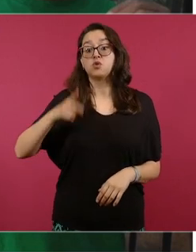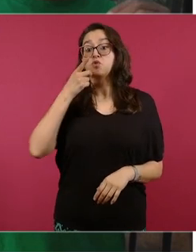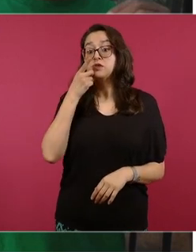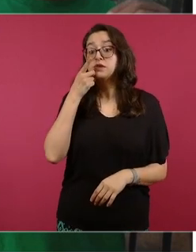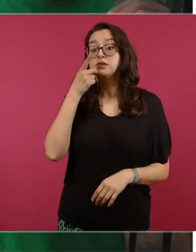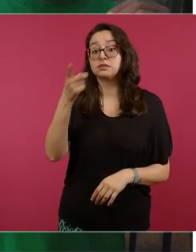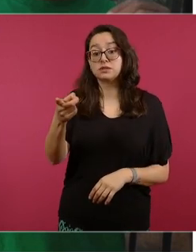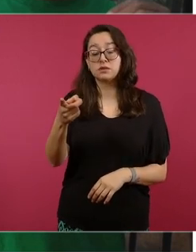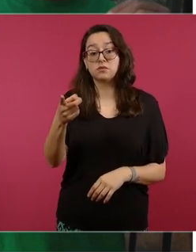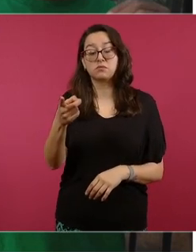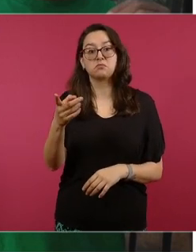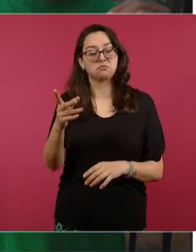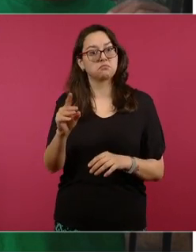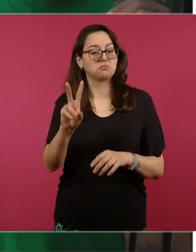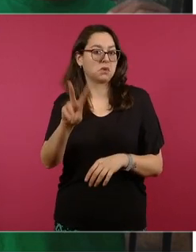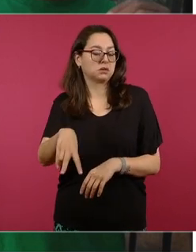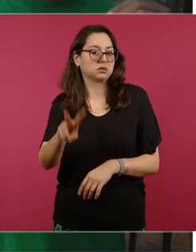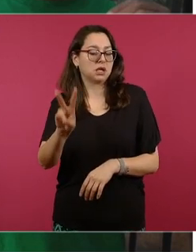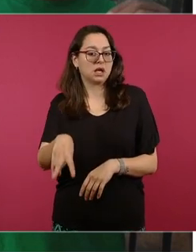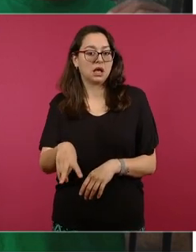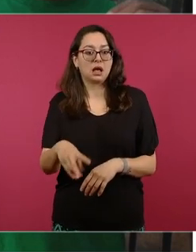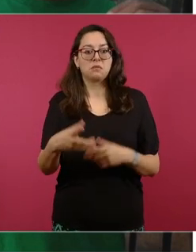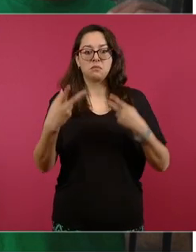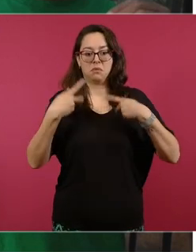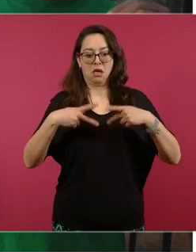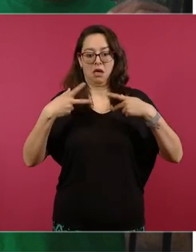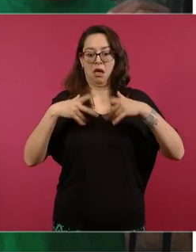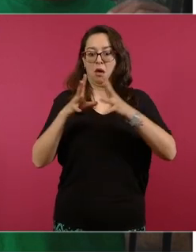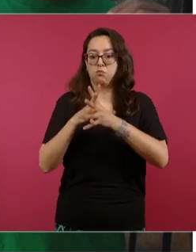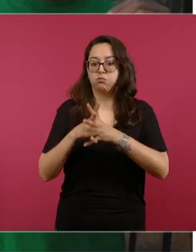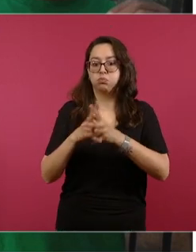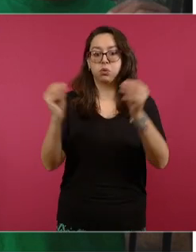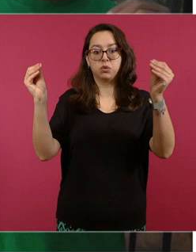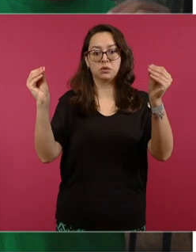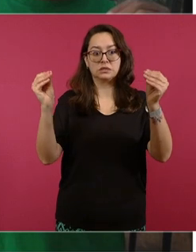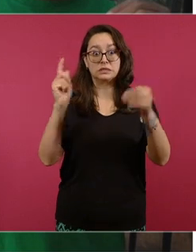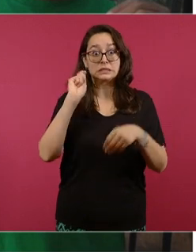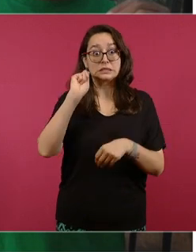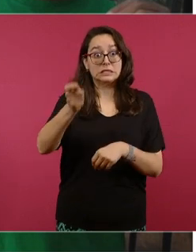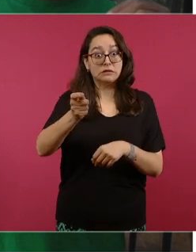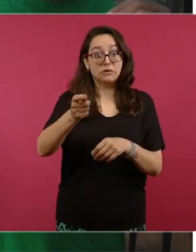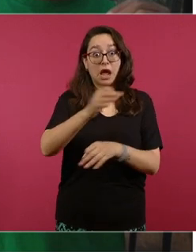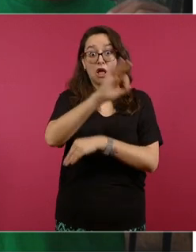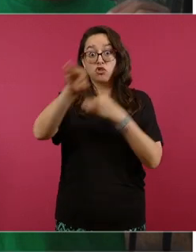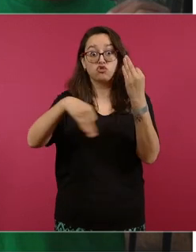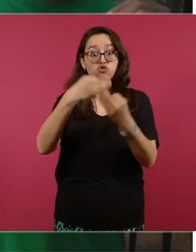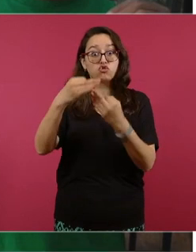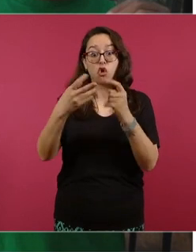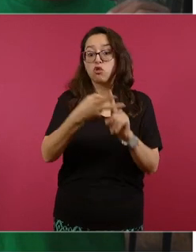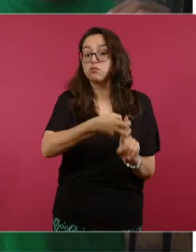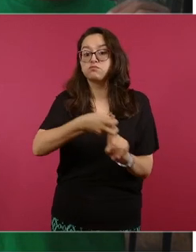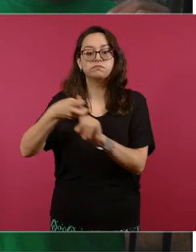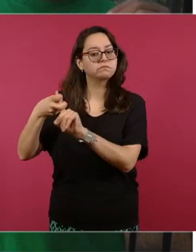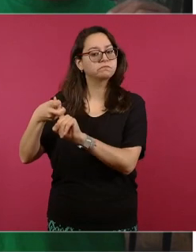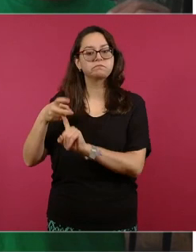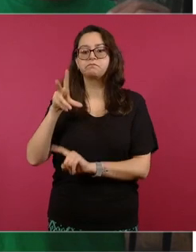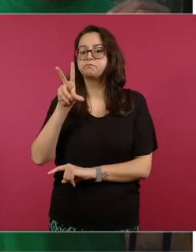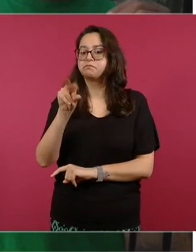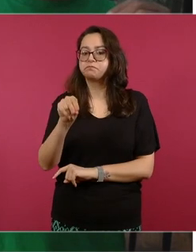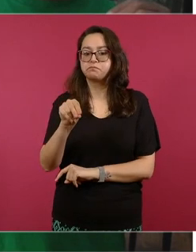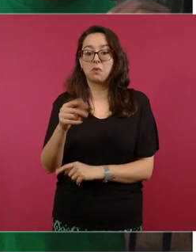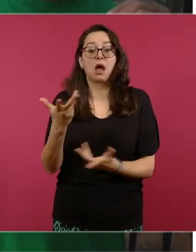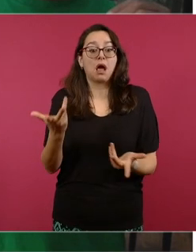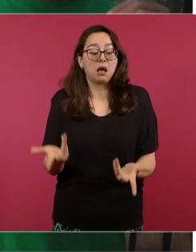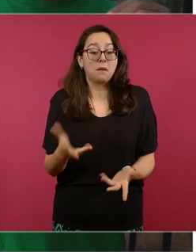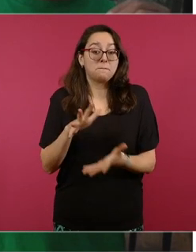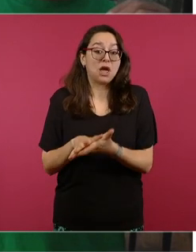estas desapariciones sean desapariciones forzadas la gran mayoría se trata de ausencias